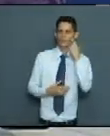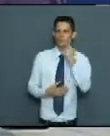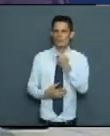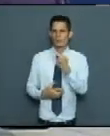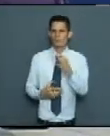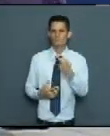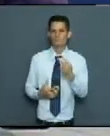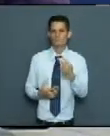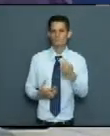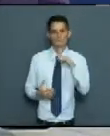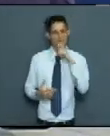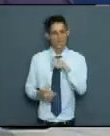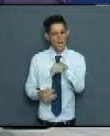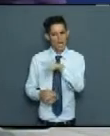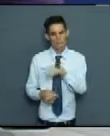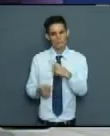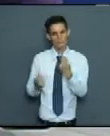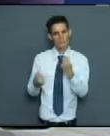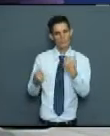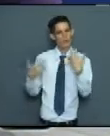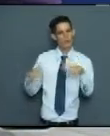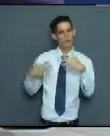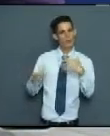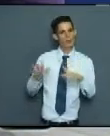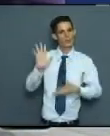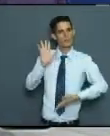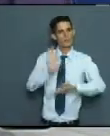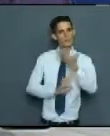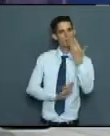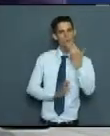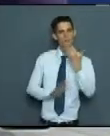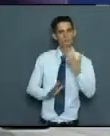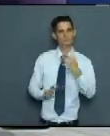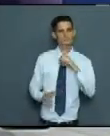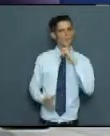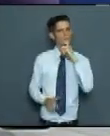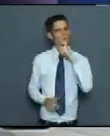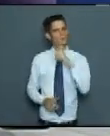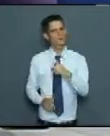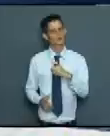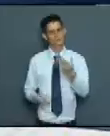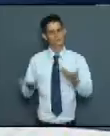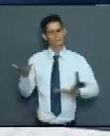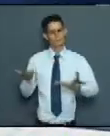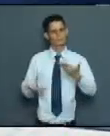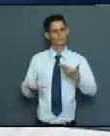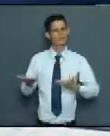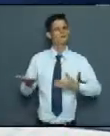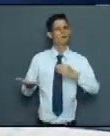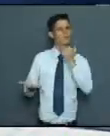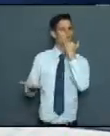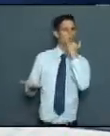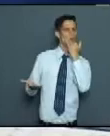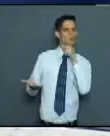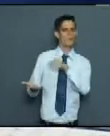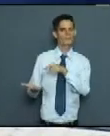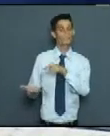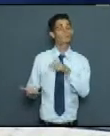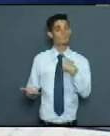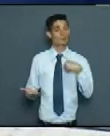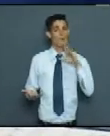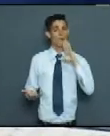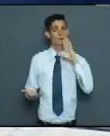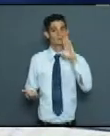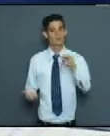violado el precio de algún producto o se ha sido injusto a la hora de un pesaje? Nosotros, como yo le decía, que